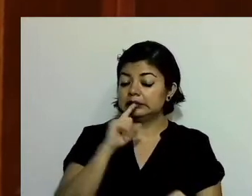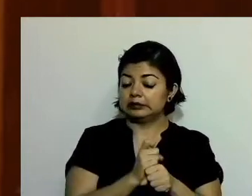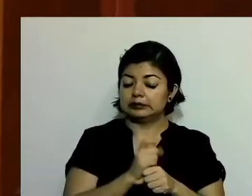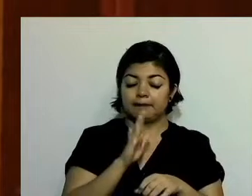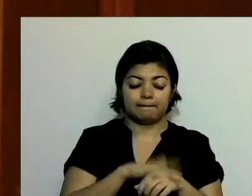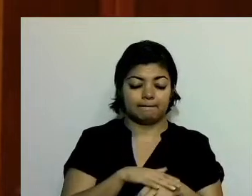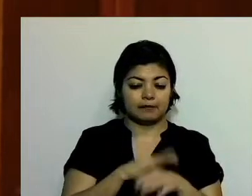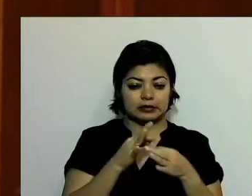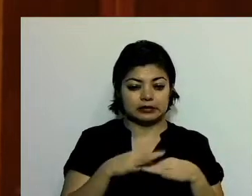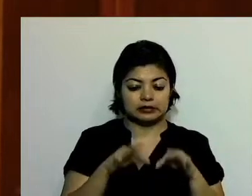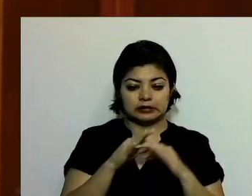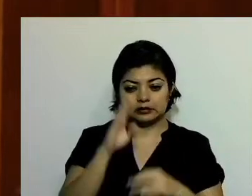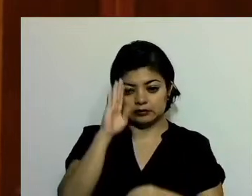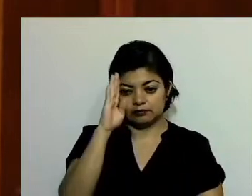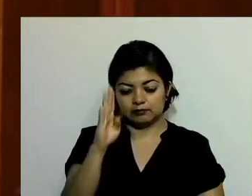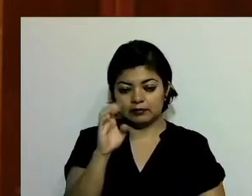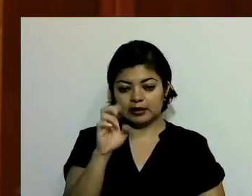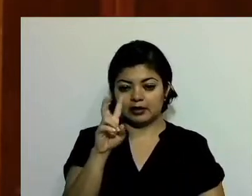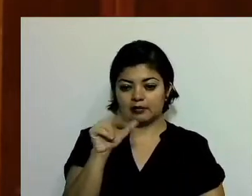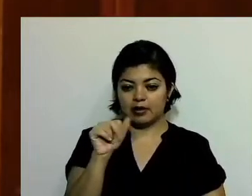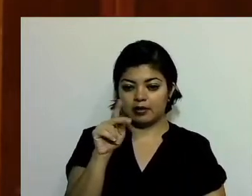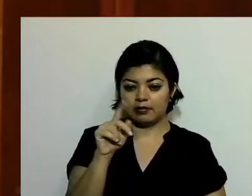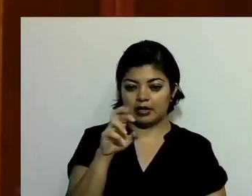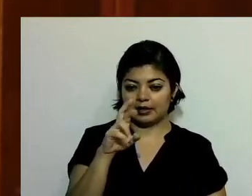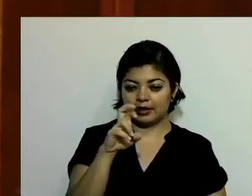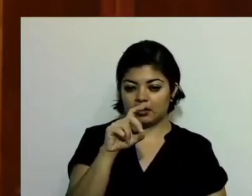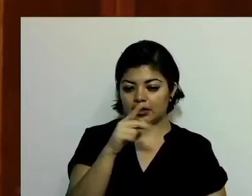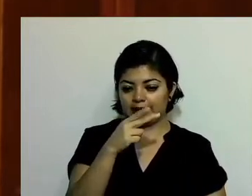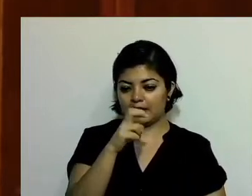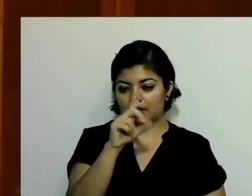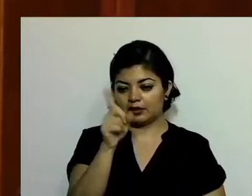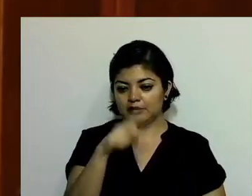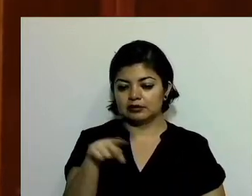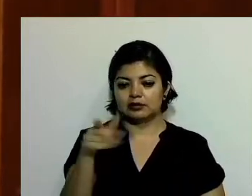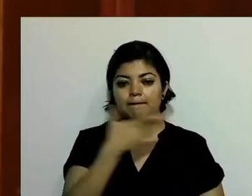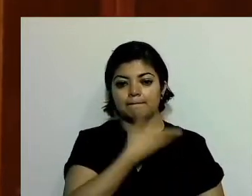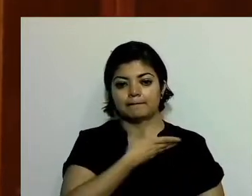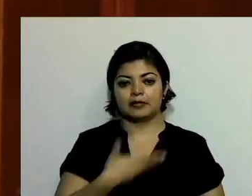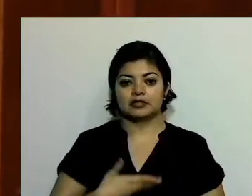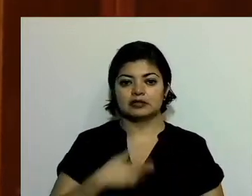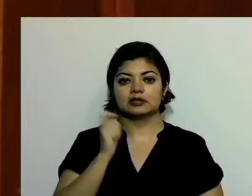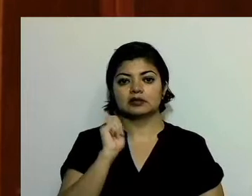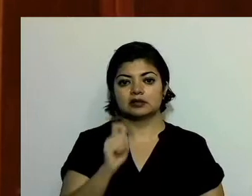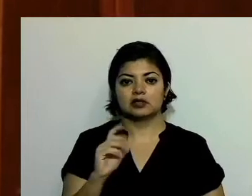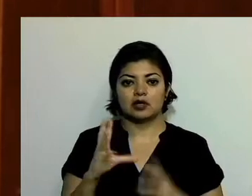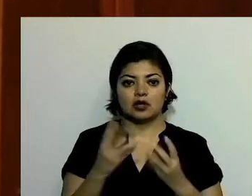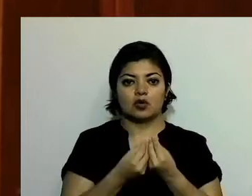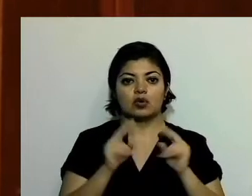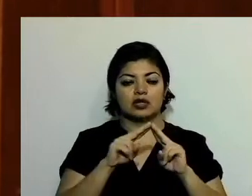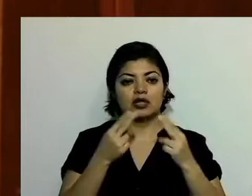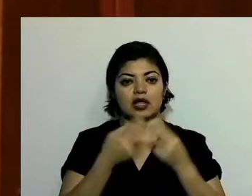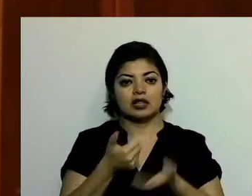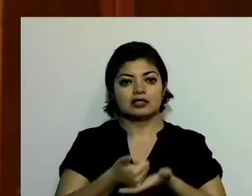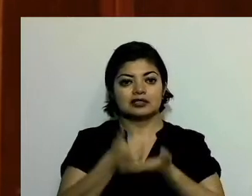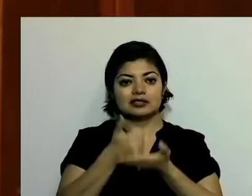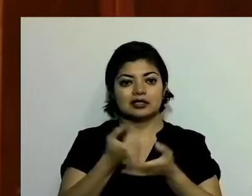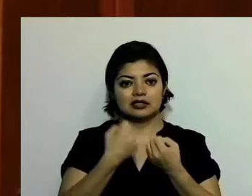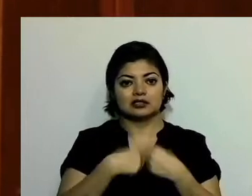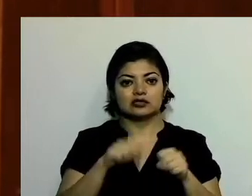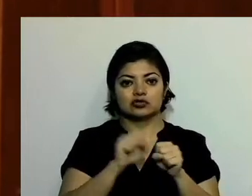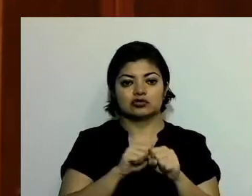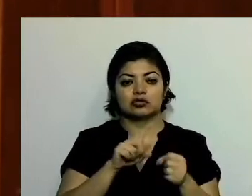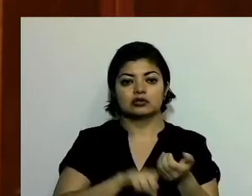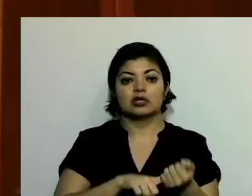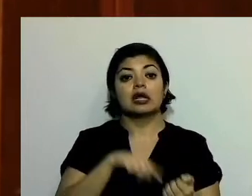a la señora Eva Pareja de Hernández, presidenta honoraria de la Unidad de Asistencia Social, que le ha dado